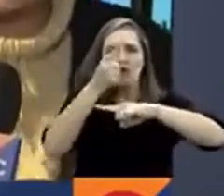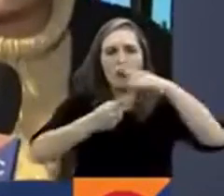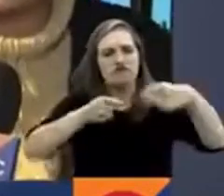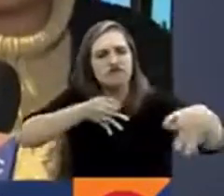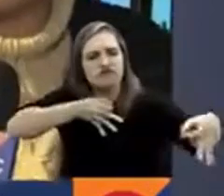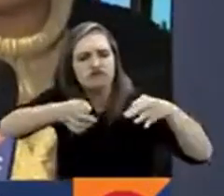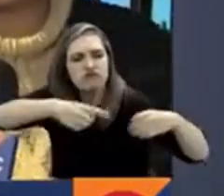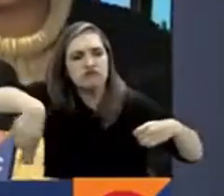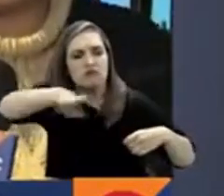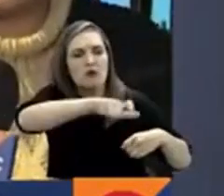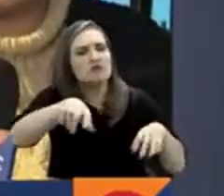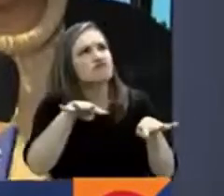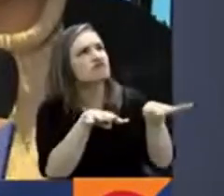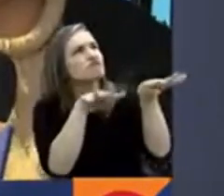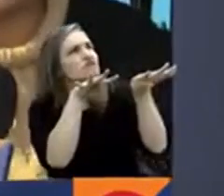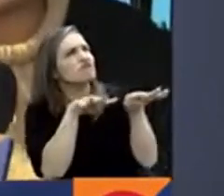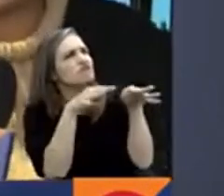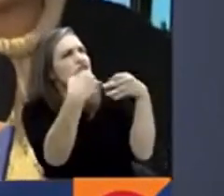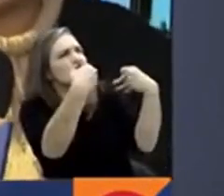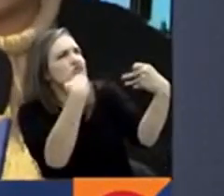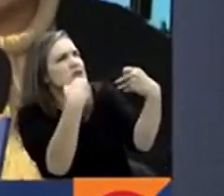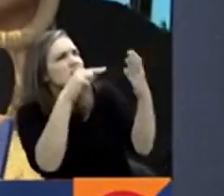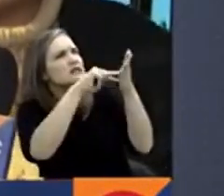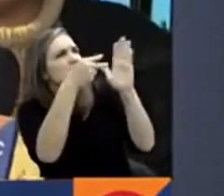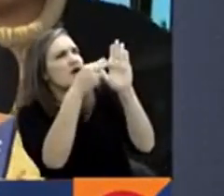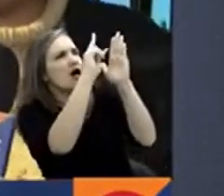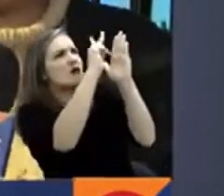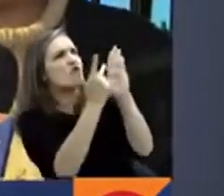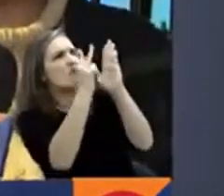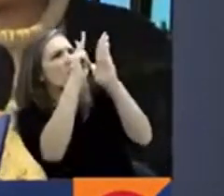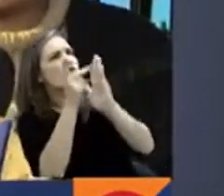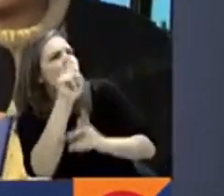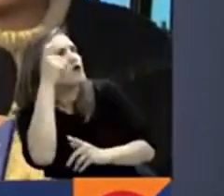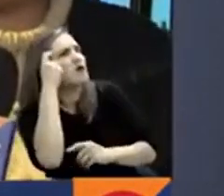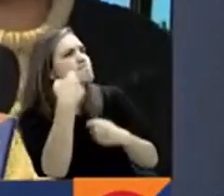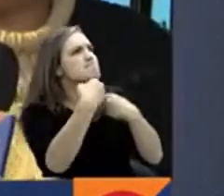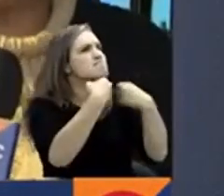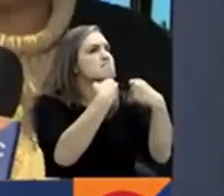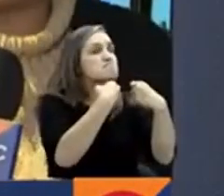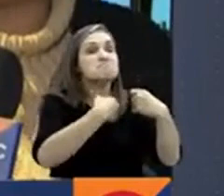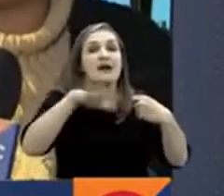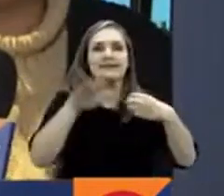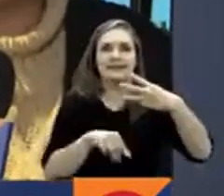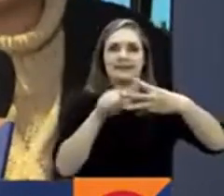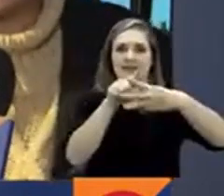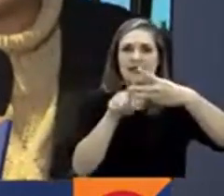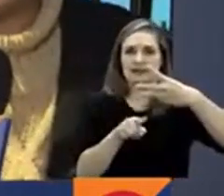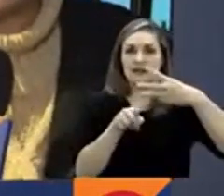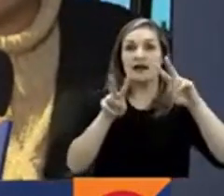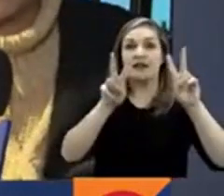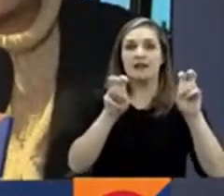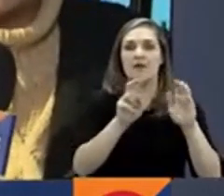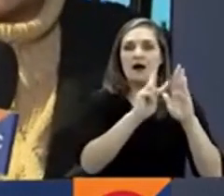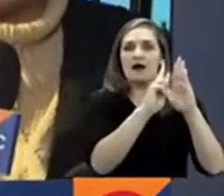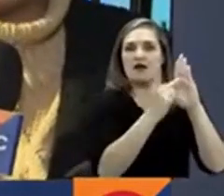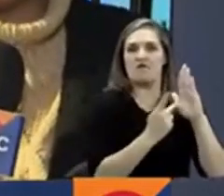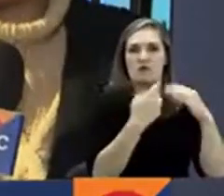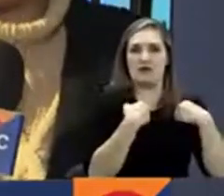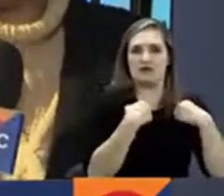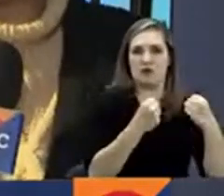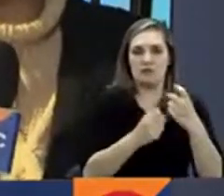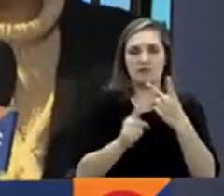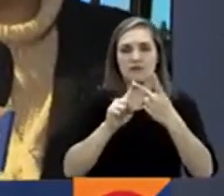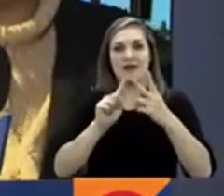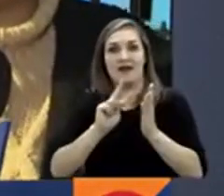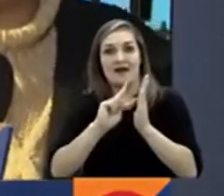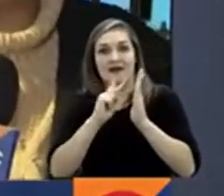de qué se tratan todas las reformas que tiene el gobierno nacional, principalmente tres, la de salud, la pensional y la laboral. El primer